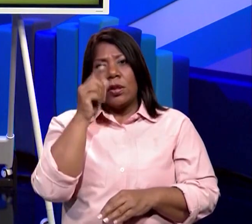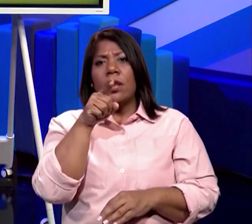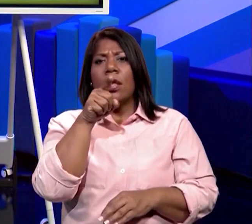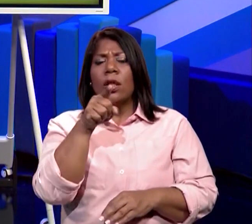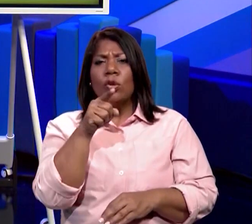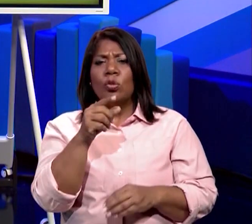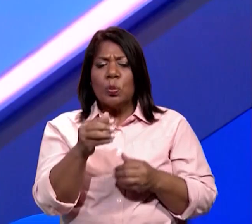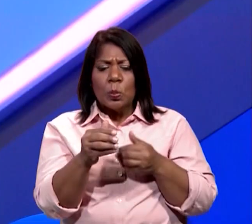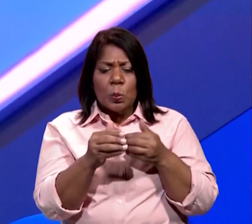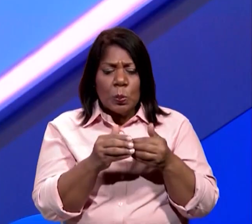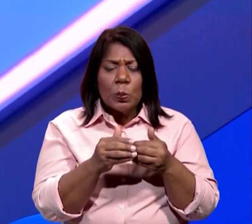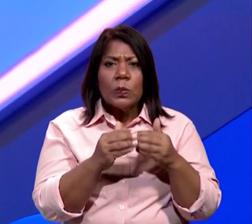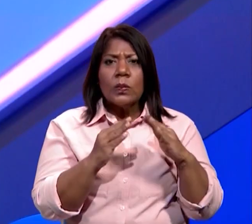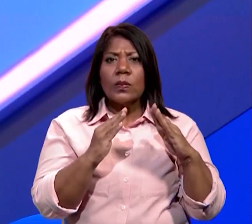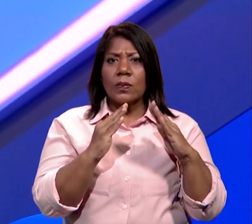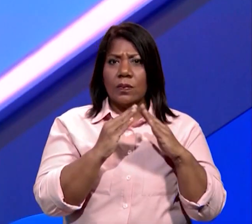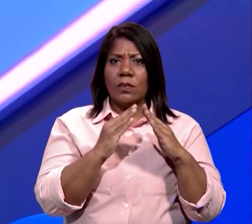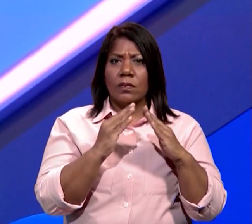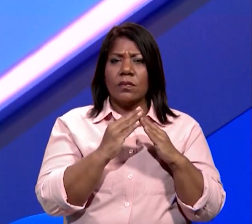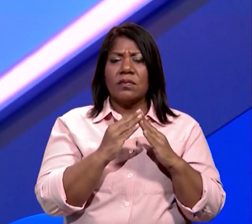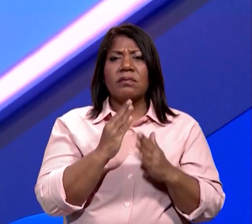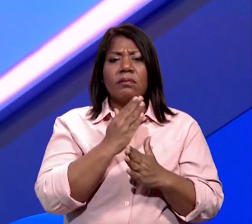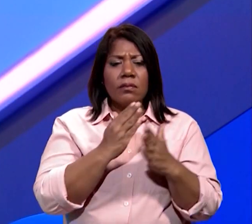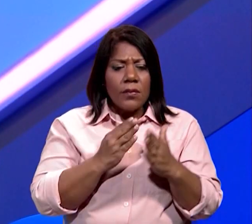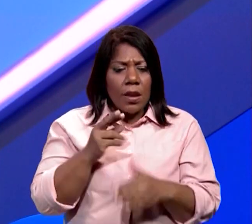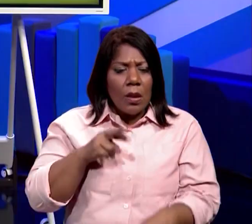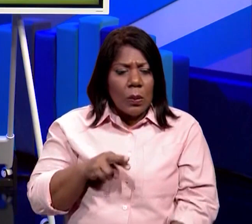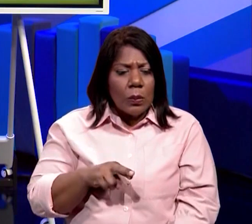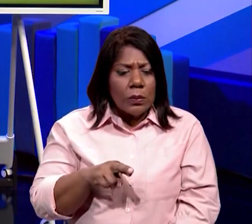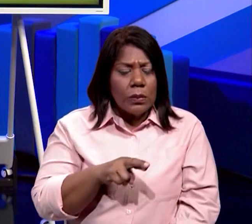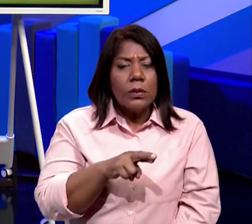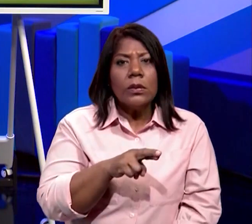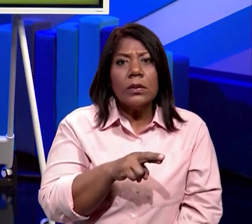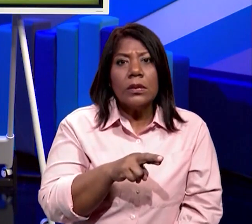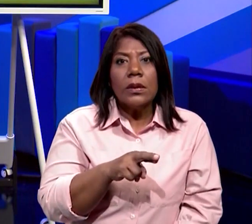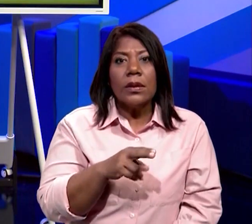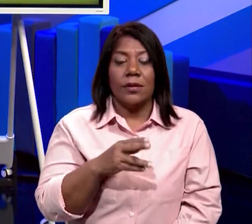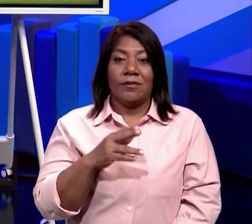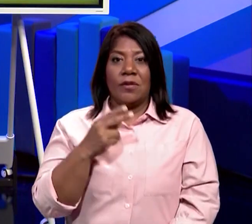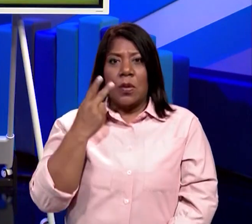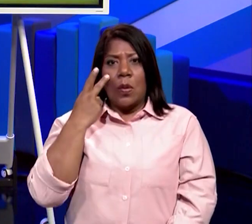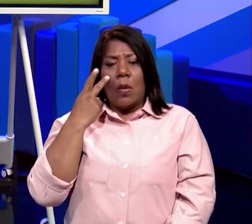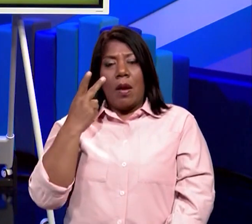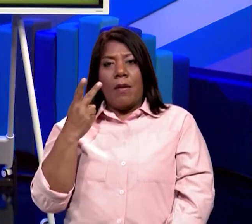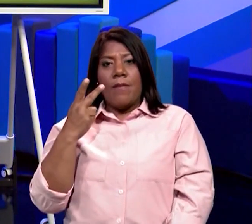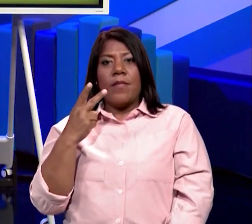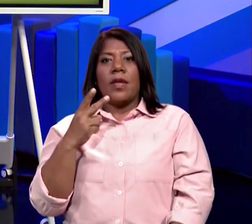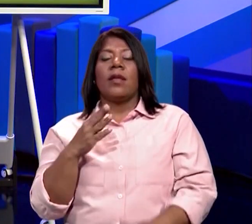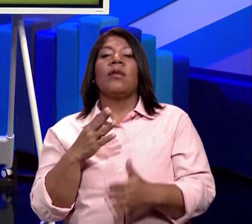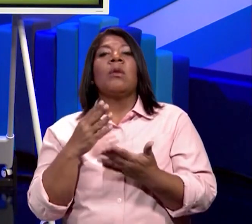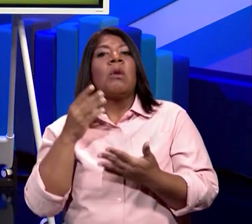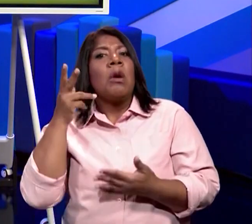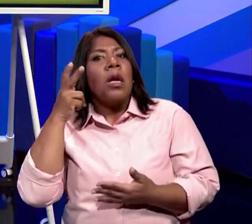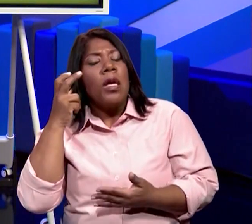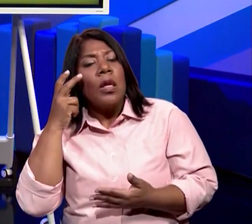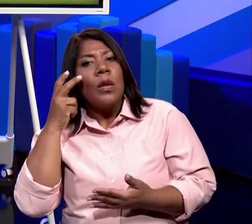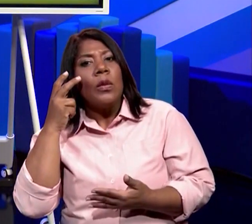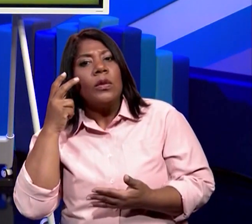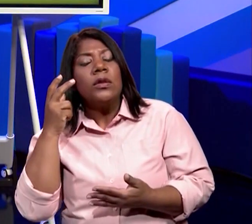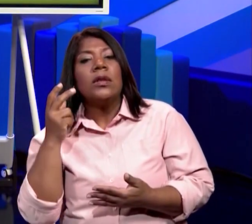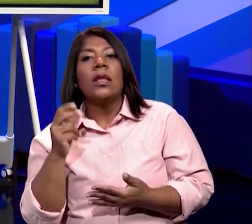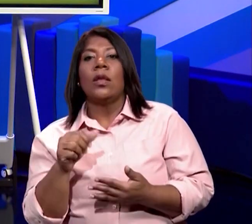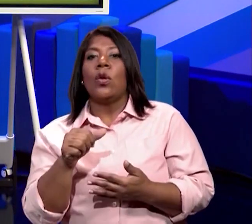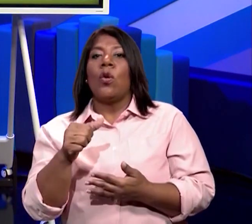casas ustedes tienen que tener algún río. O tal vez han escuchado que por donde